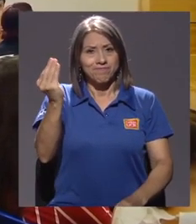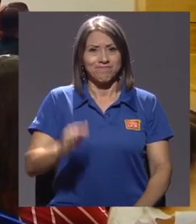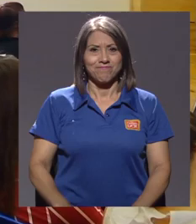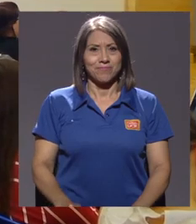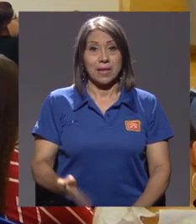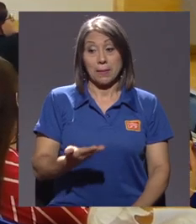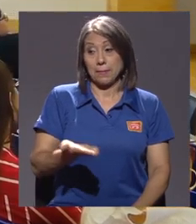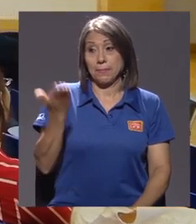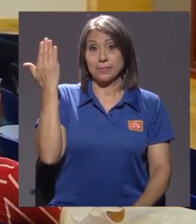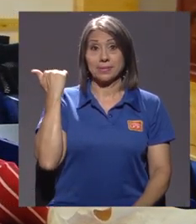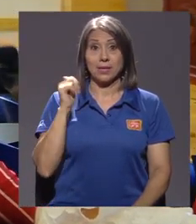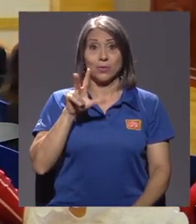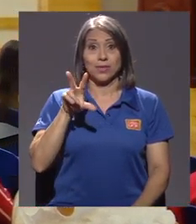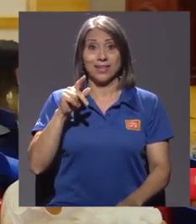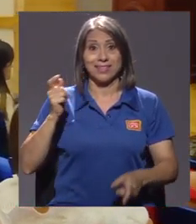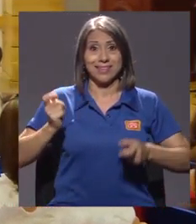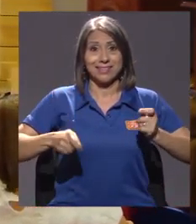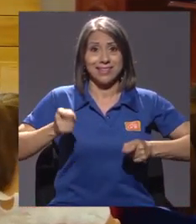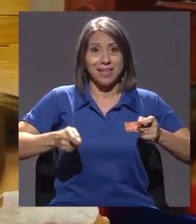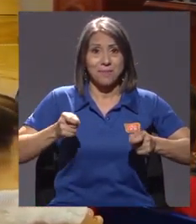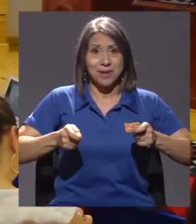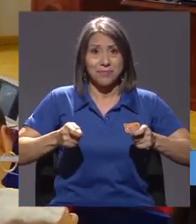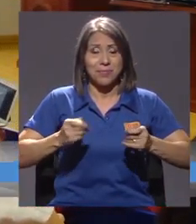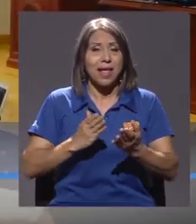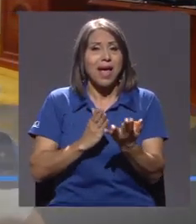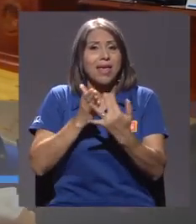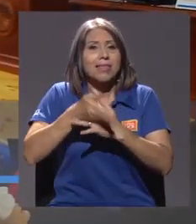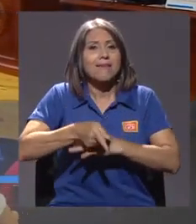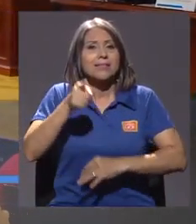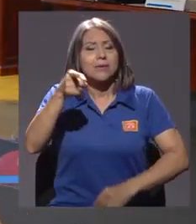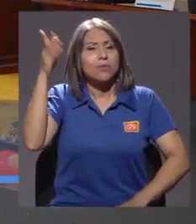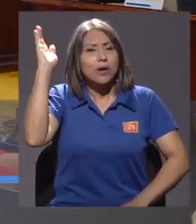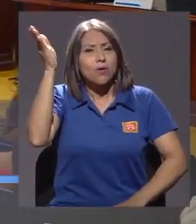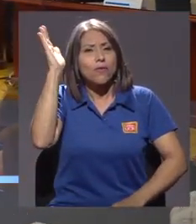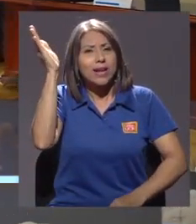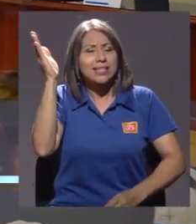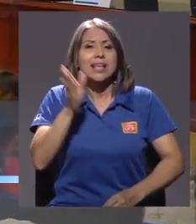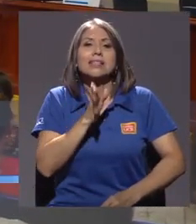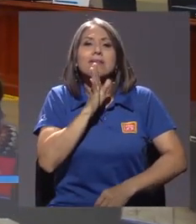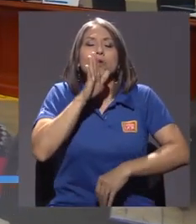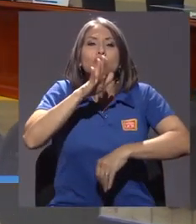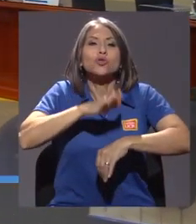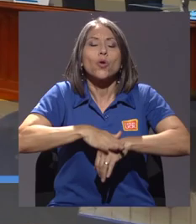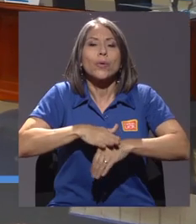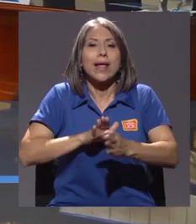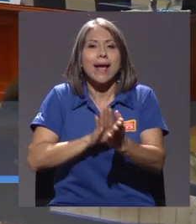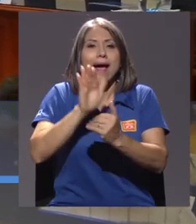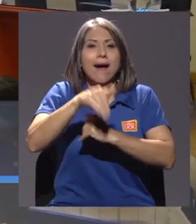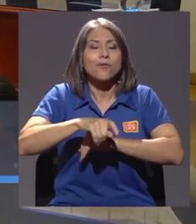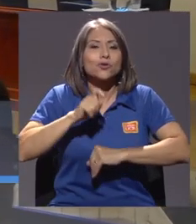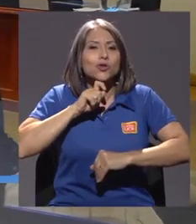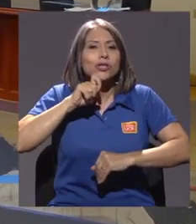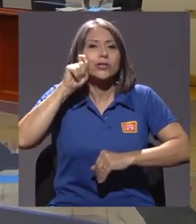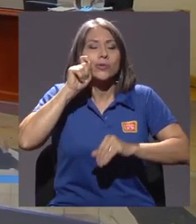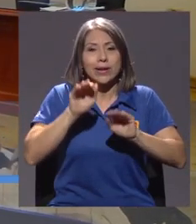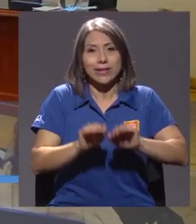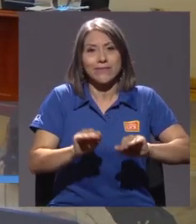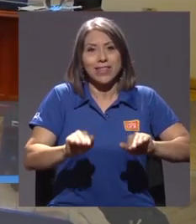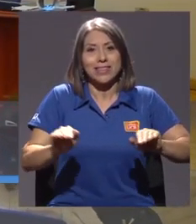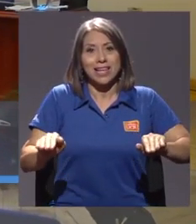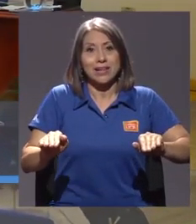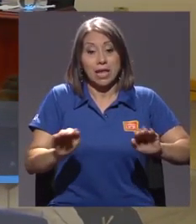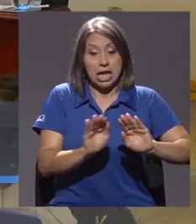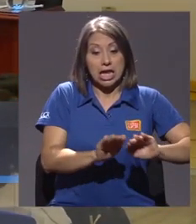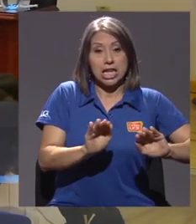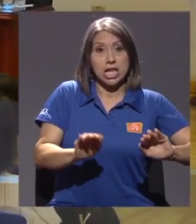El pasado 30 de septiembre, se abordó mediante una conferencia el tema de abuso sexual infantil y niños